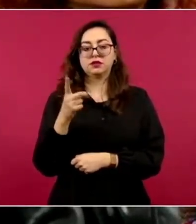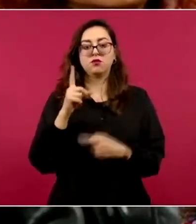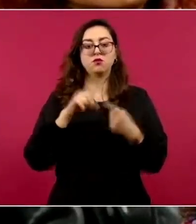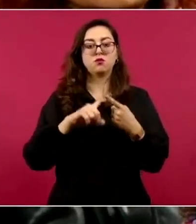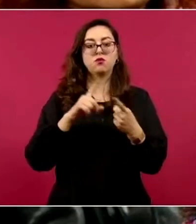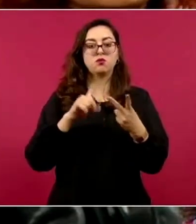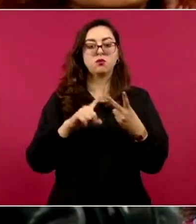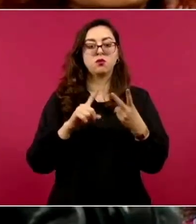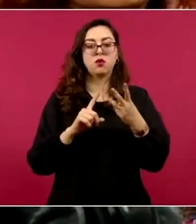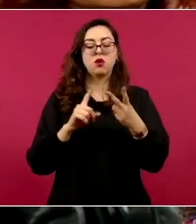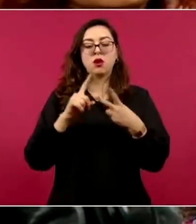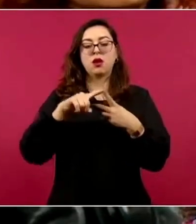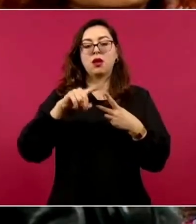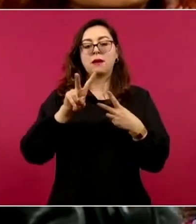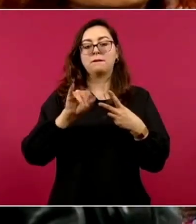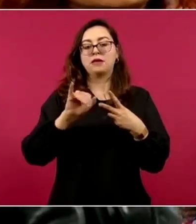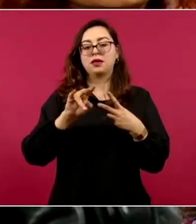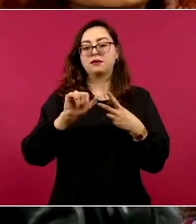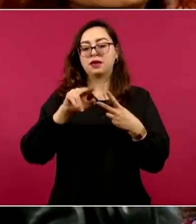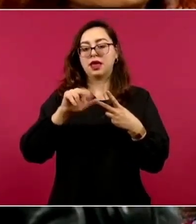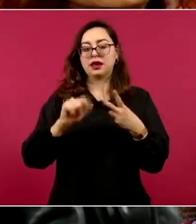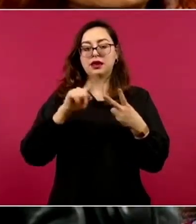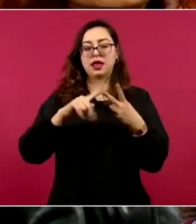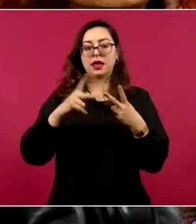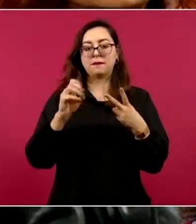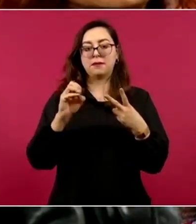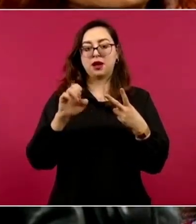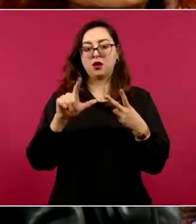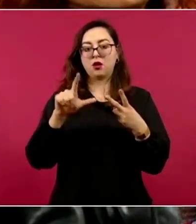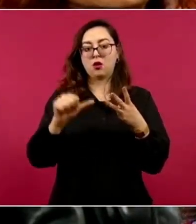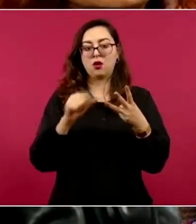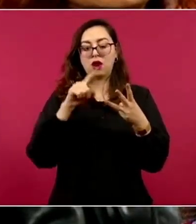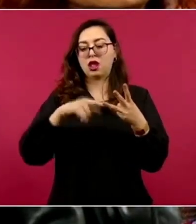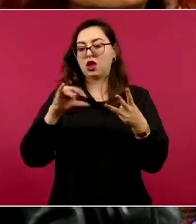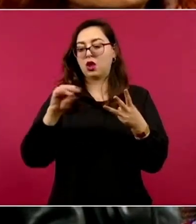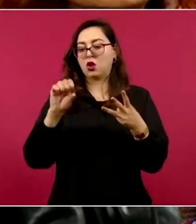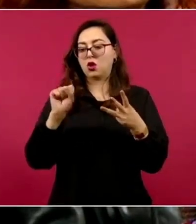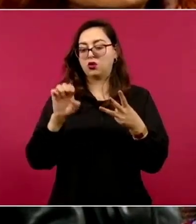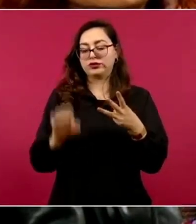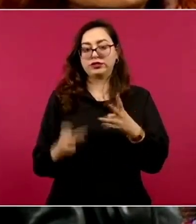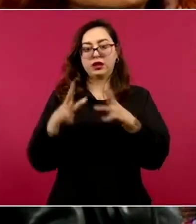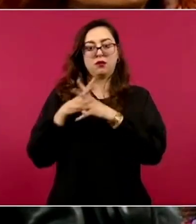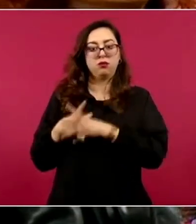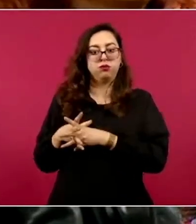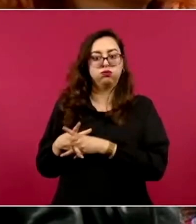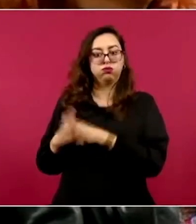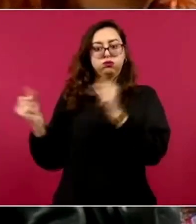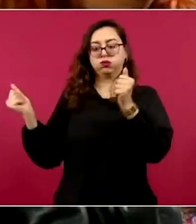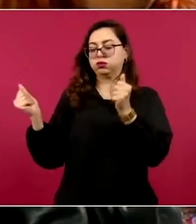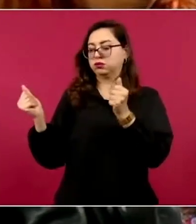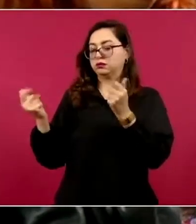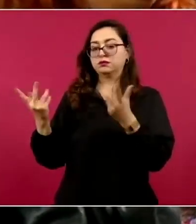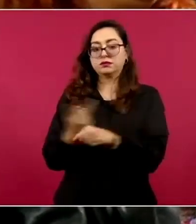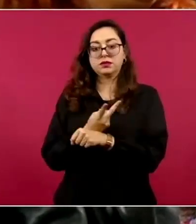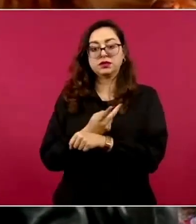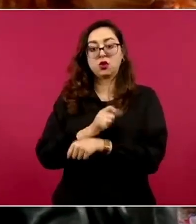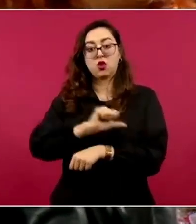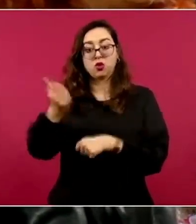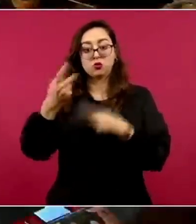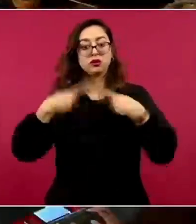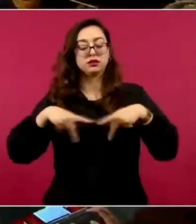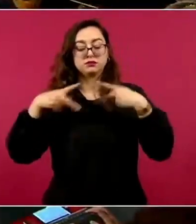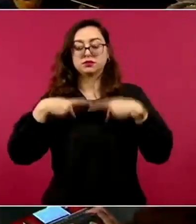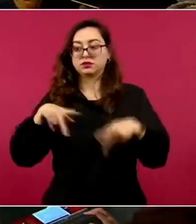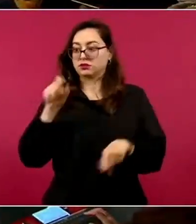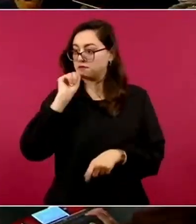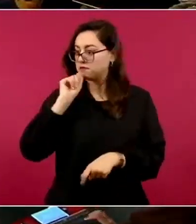Paola, Daniela y José, cuatro jóvenes que desaparecieron el 25 de diciembre, pero que se suman a otras personas desaparecidas en